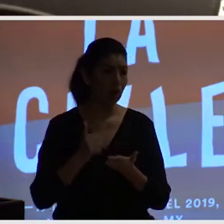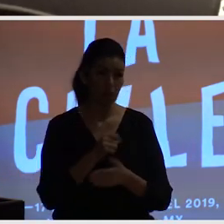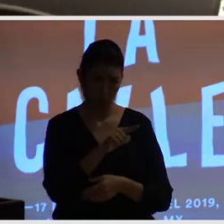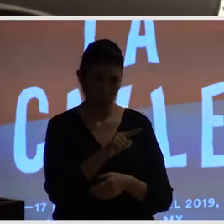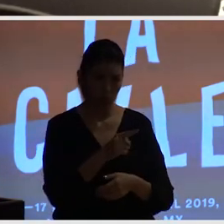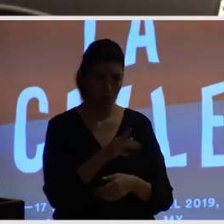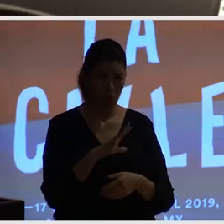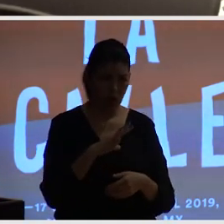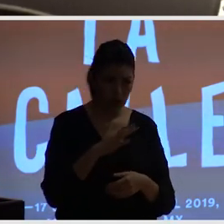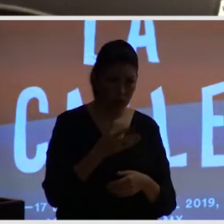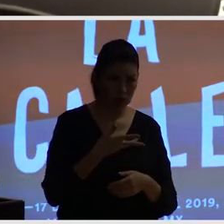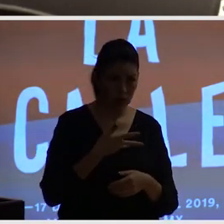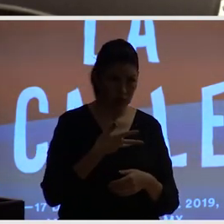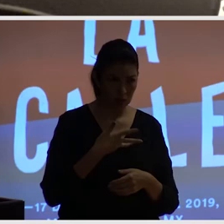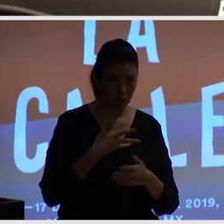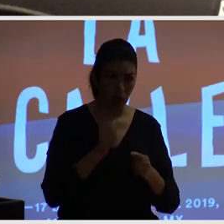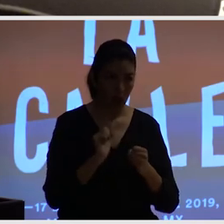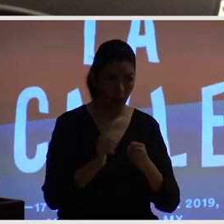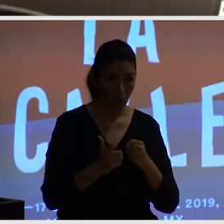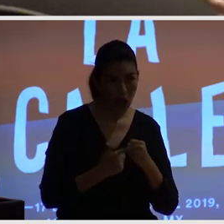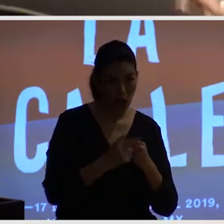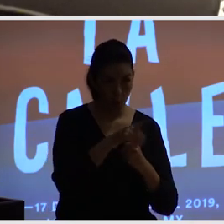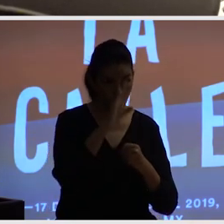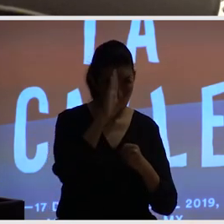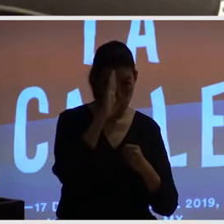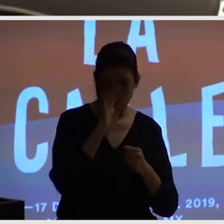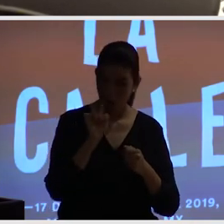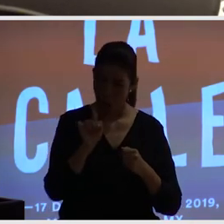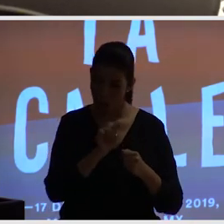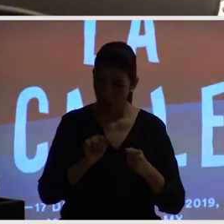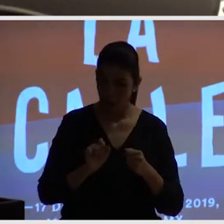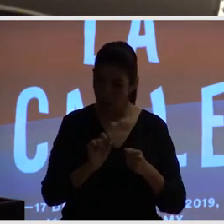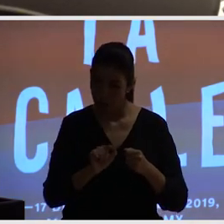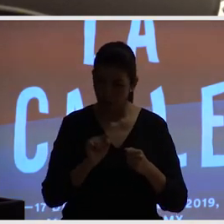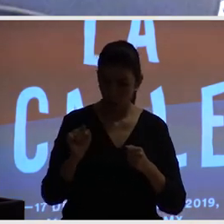cómo abordan el convencimiento de las autoridades